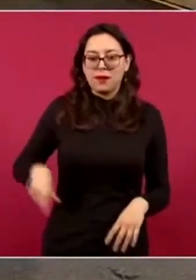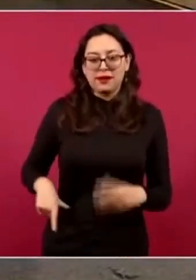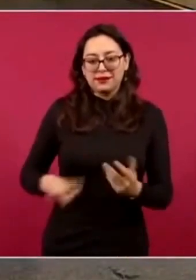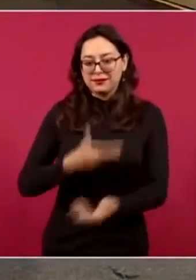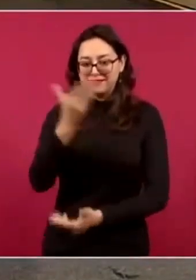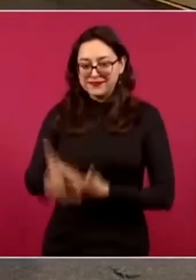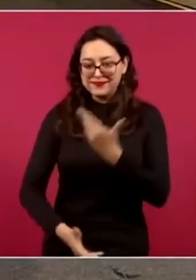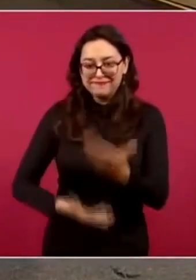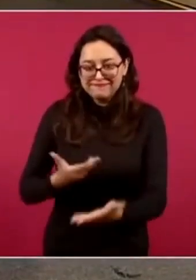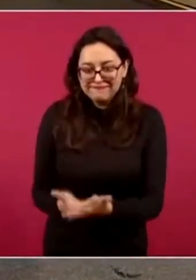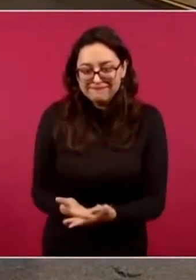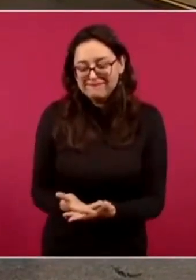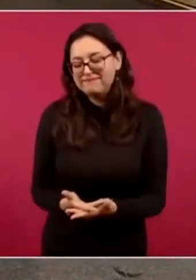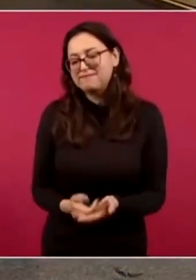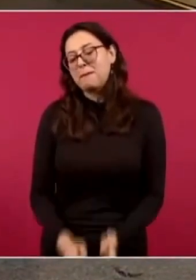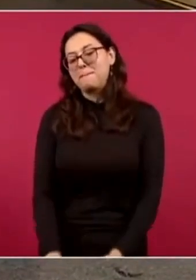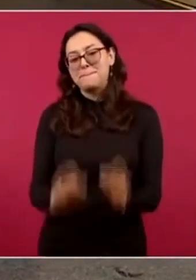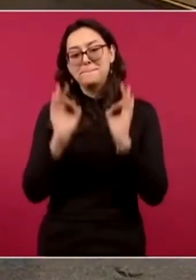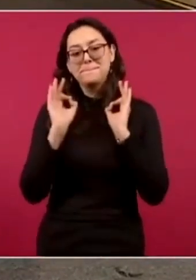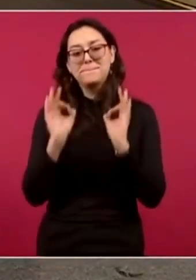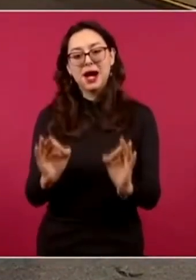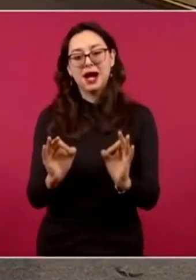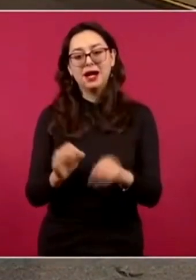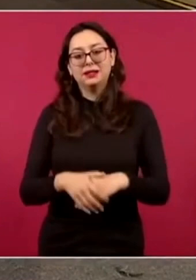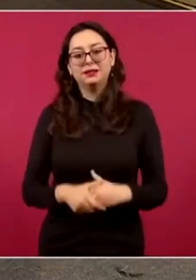Me ayudan mucho.